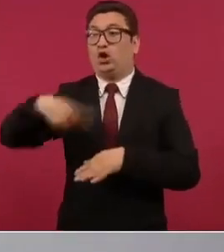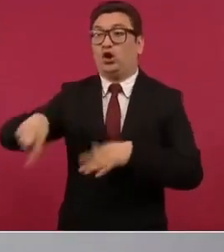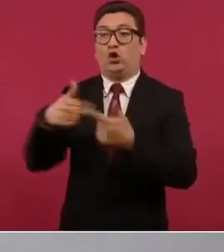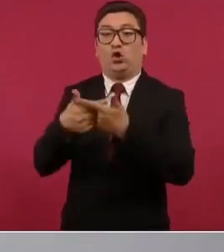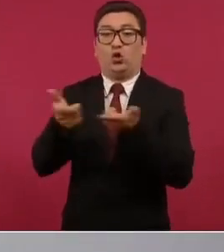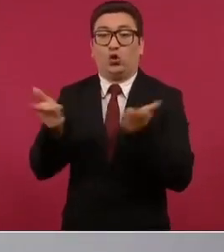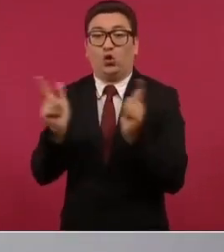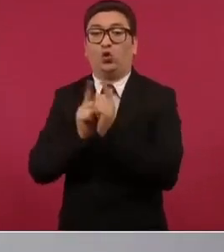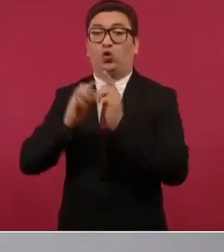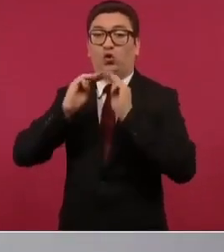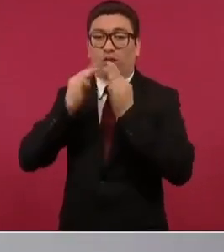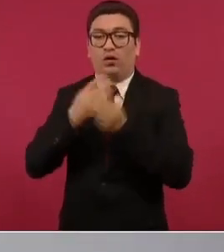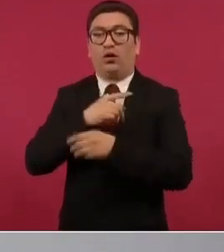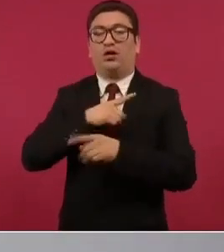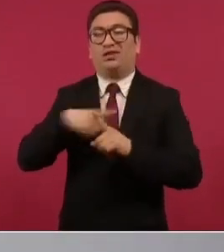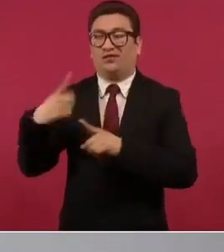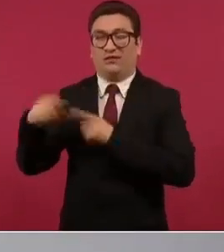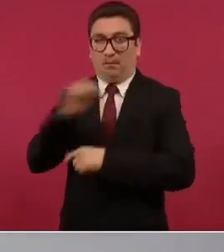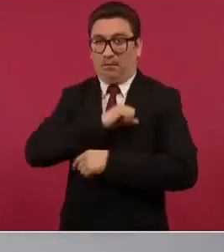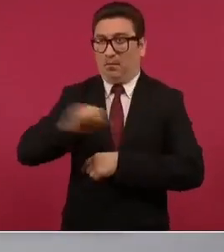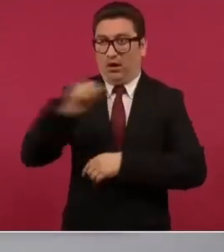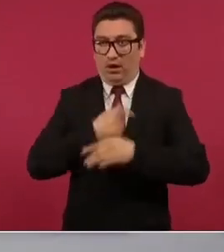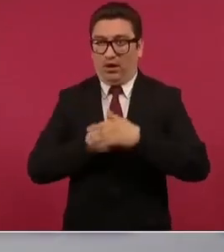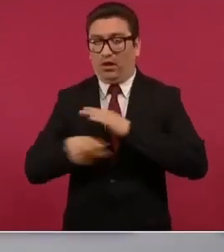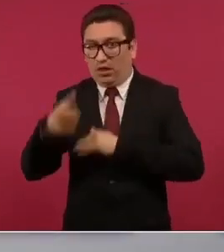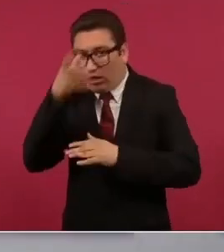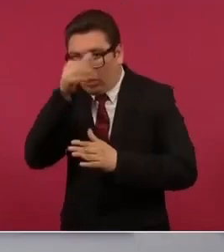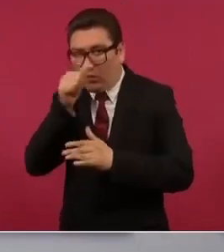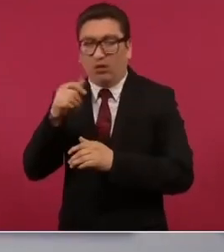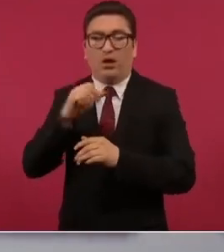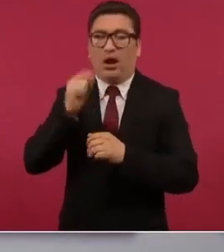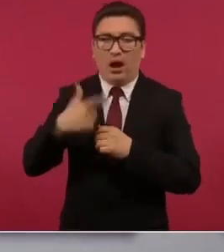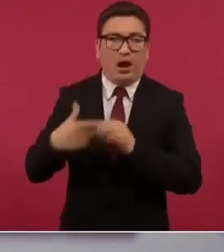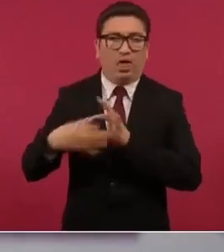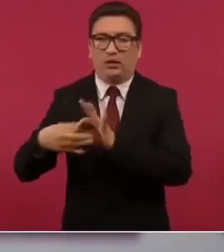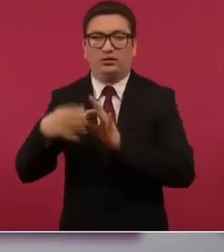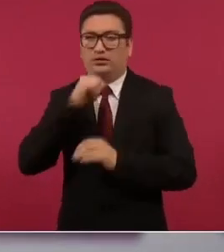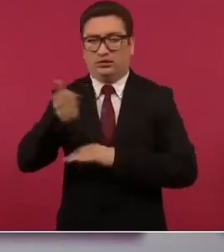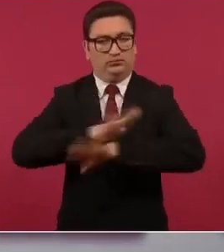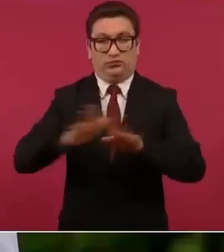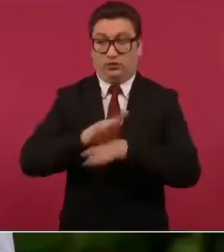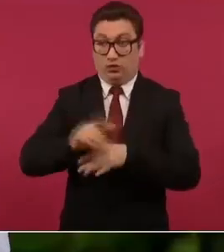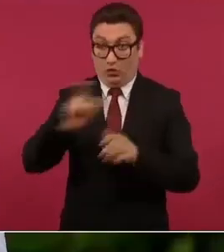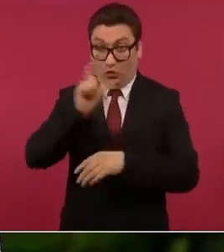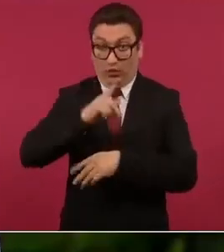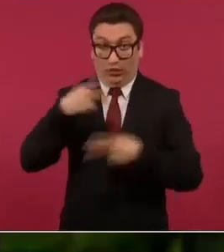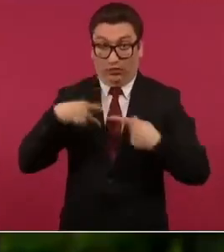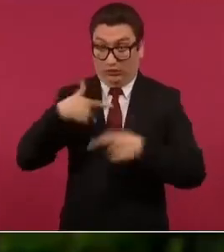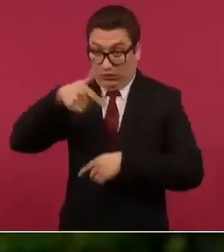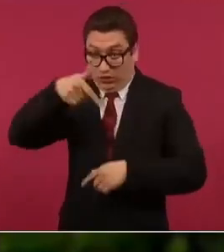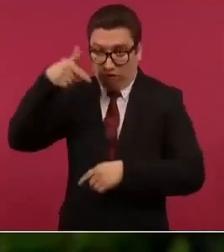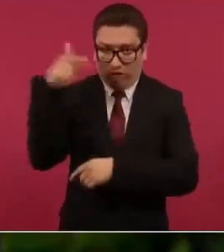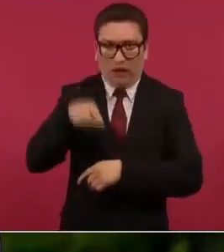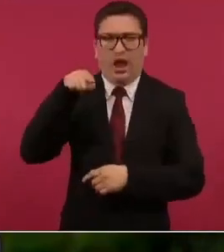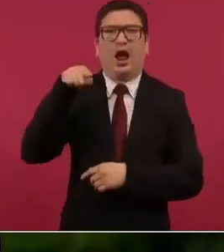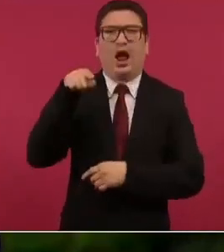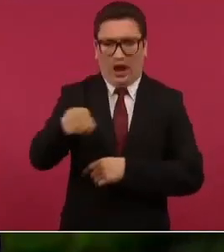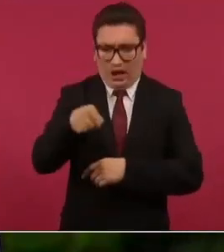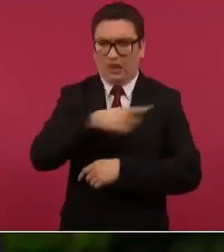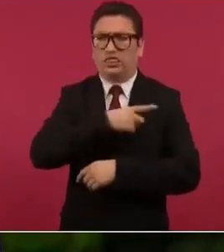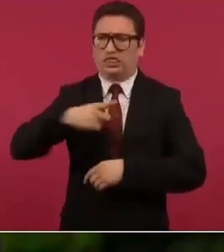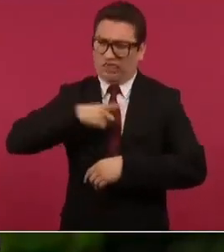grupo de la delincuencia organizada el que comete un delito tiene que ser castigado